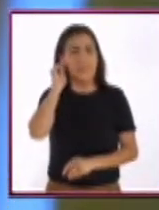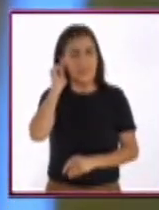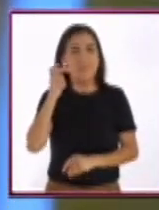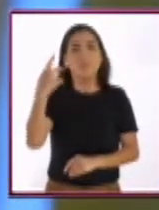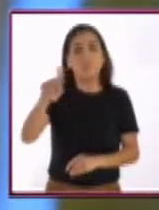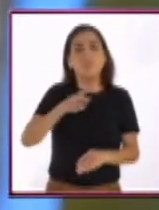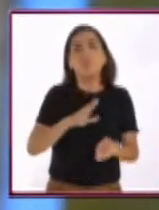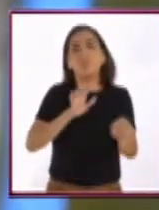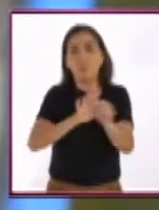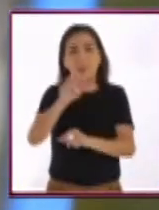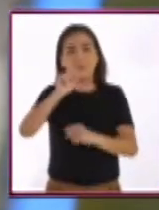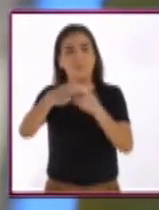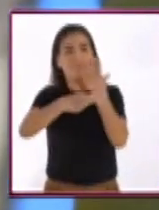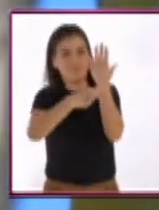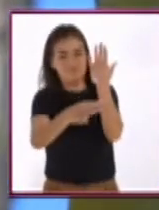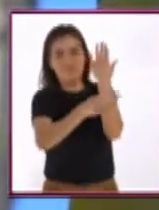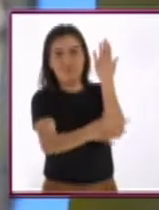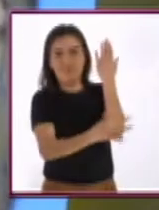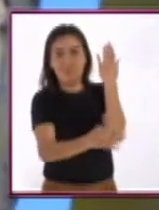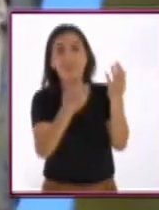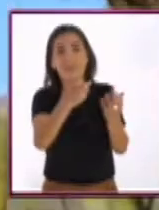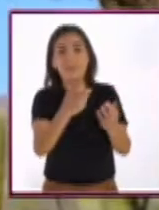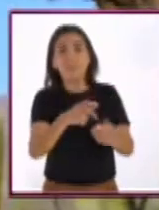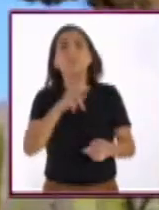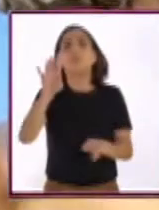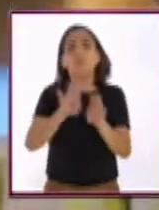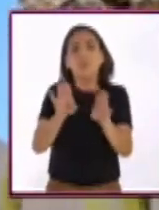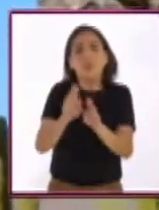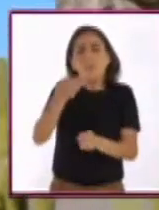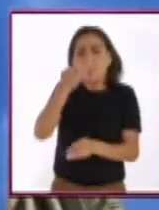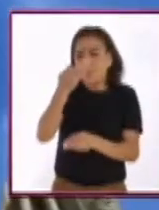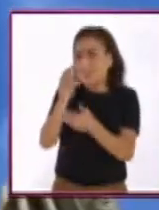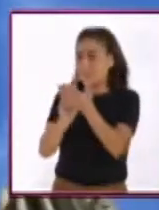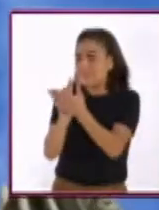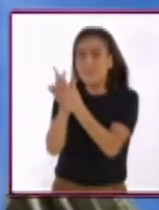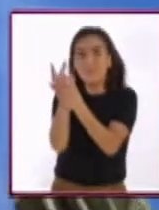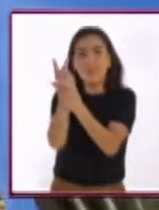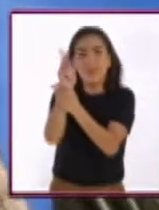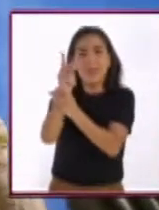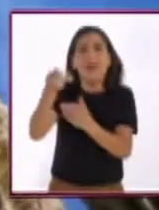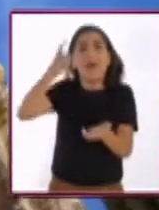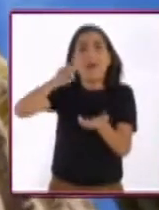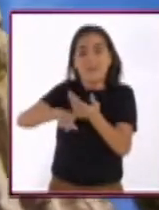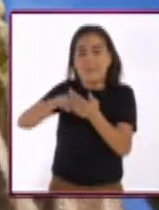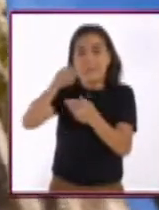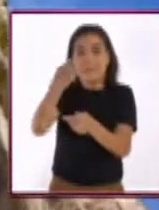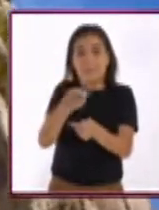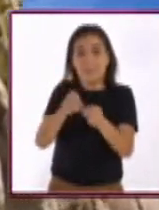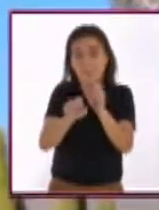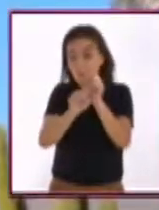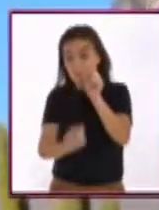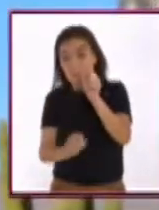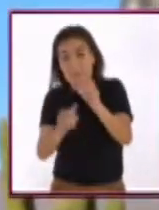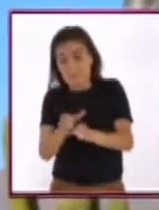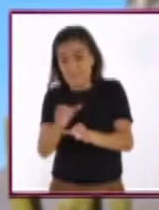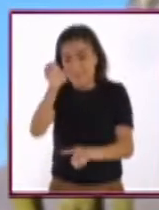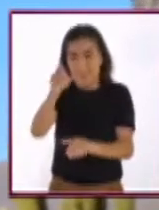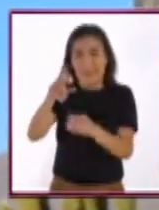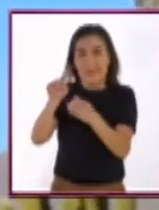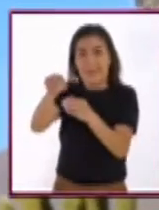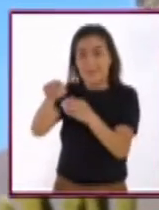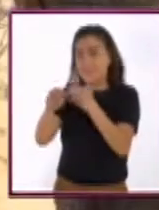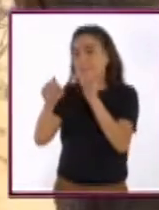es el cardón sagüero, es uno de los más grandes cactus columnares que hay en el mundo, y produce flores solamente en el lado sur